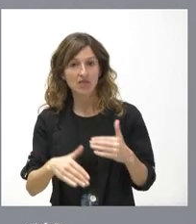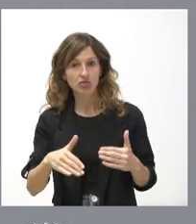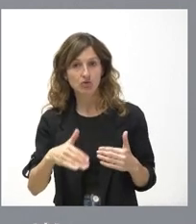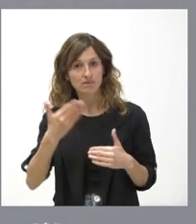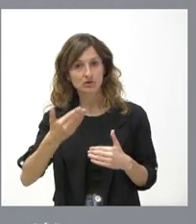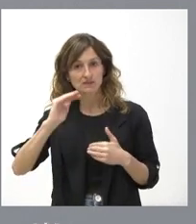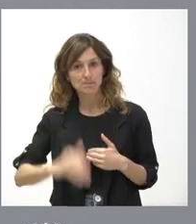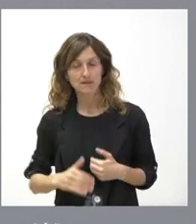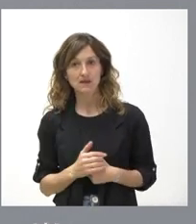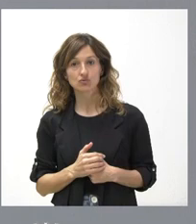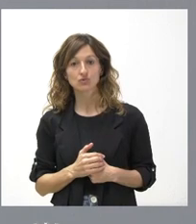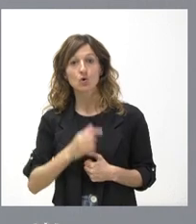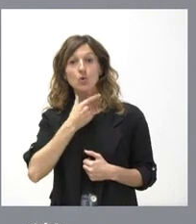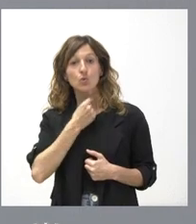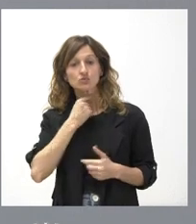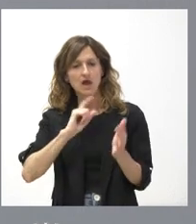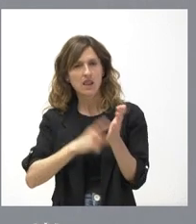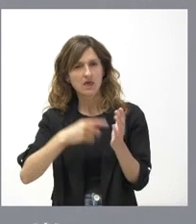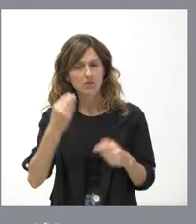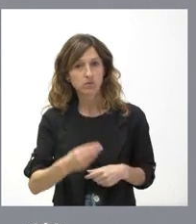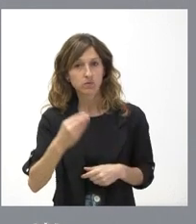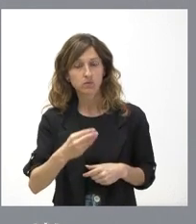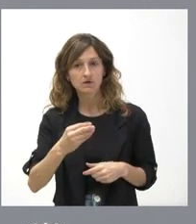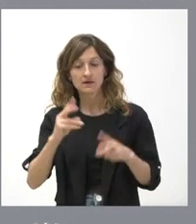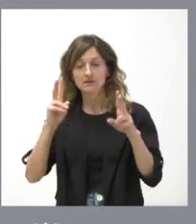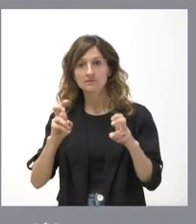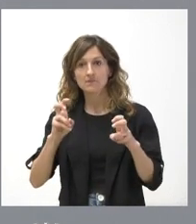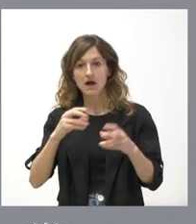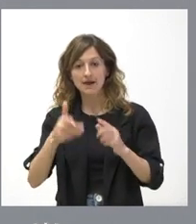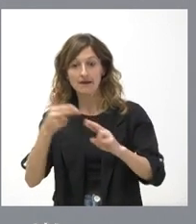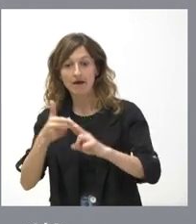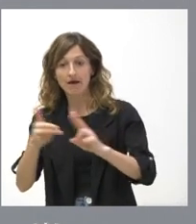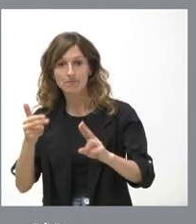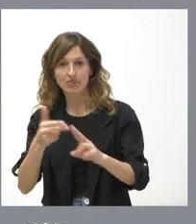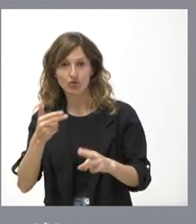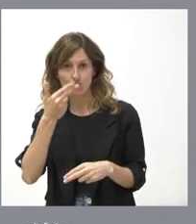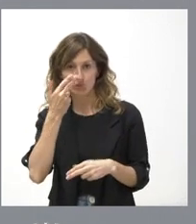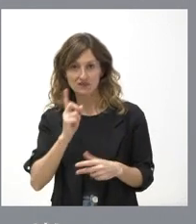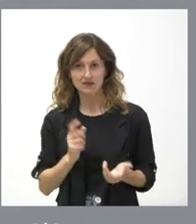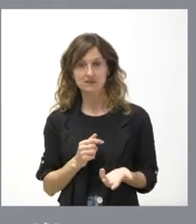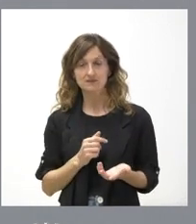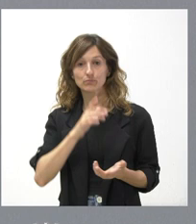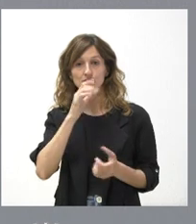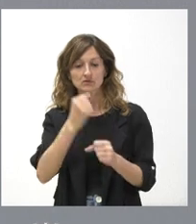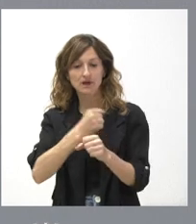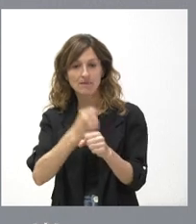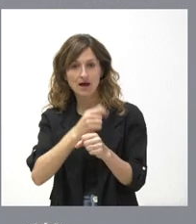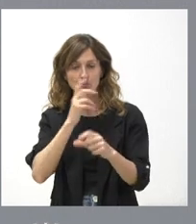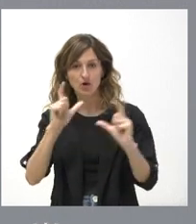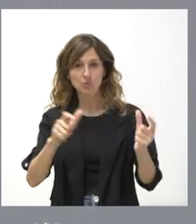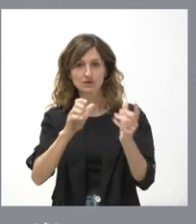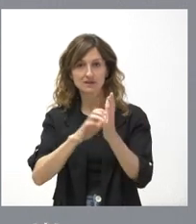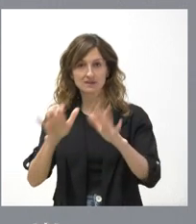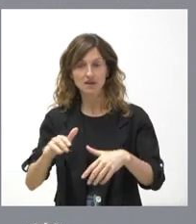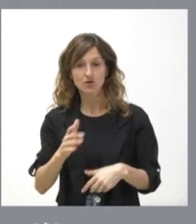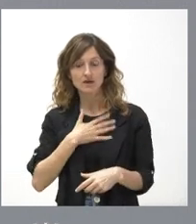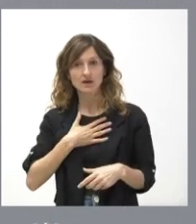mucho más tener muy buenas leyes que tenerlas muy rápido. Y en eso está trabajando en este momento la Junta de Castilla y